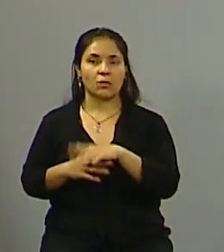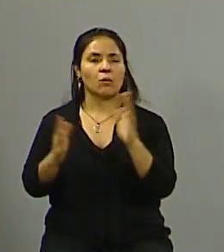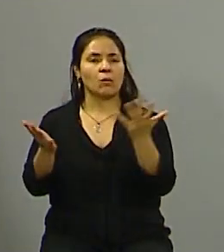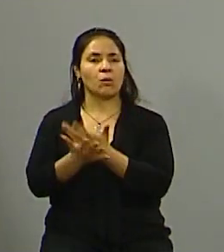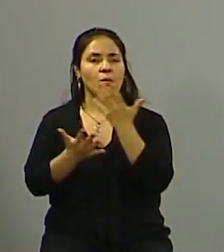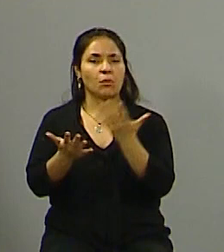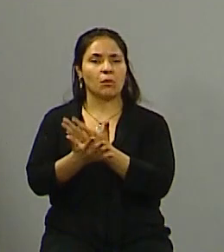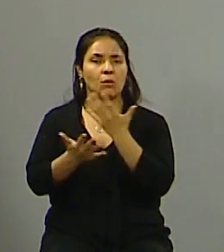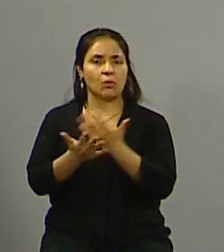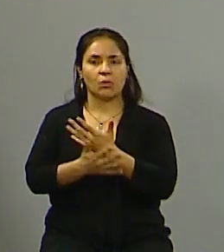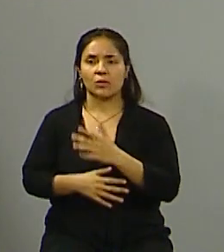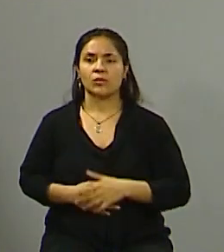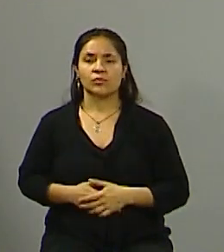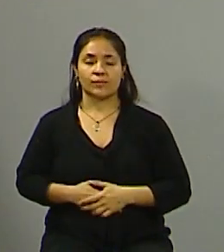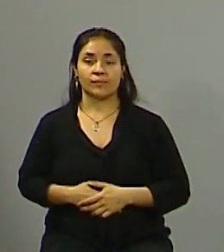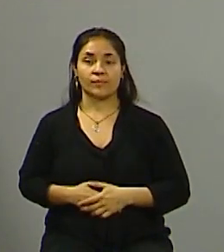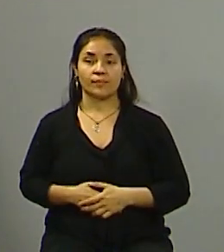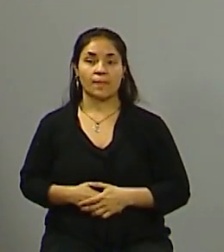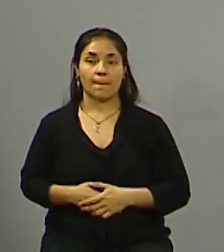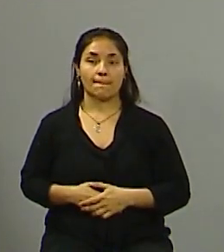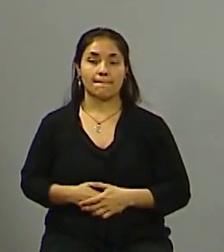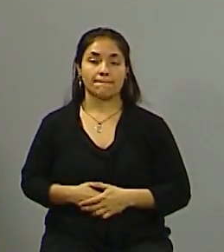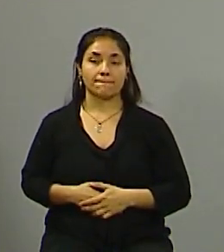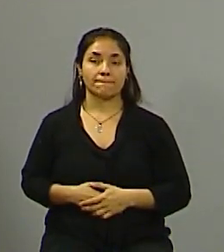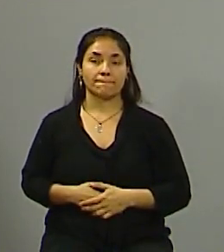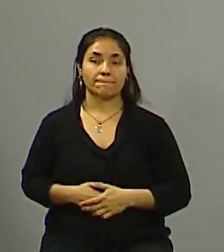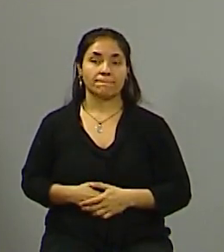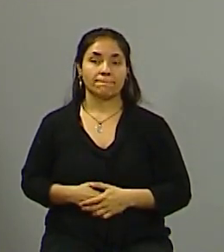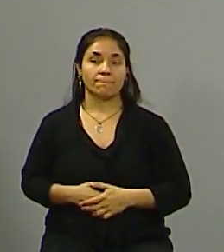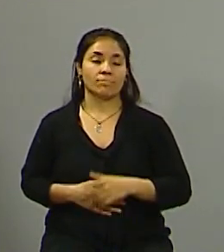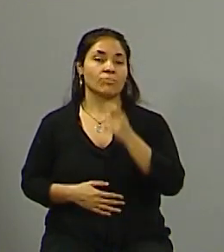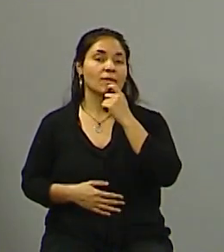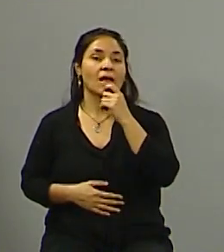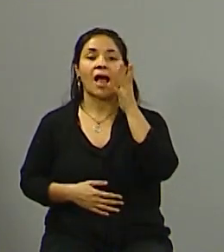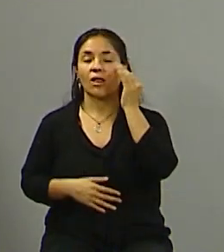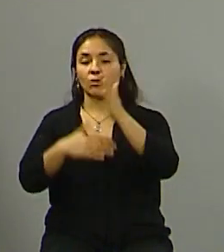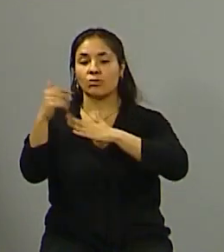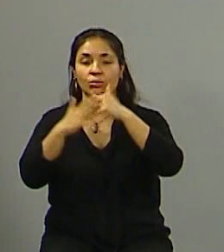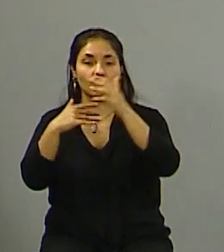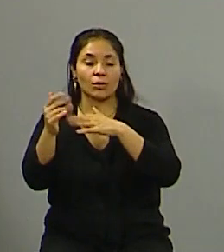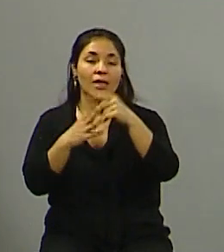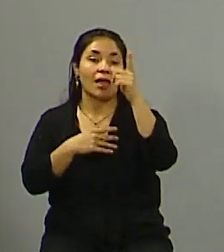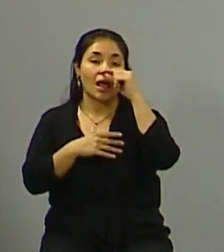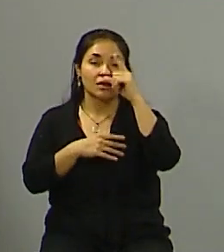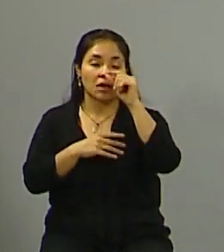lo están sufriendo de verdad prácticamente no hay ninguna obra en el departamento de las eras